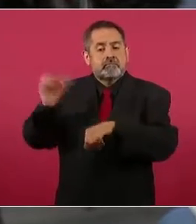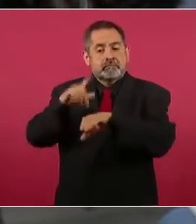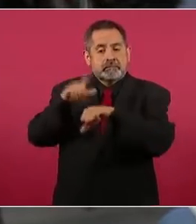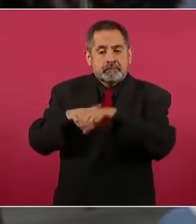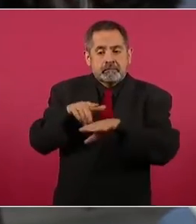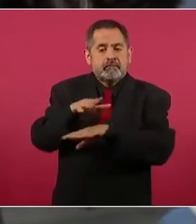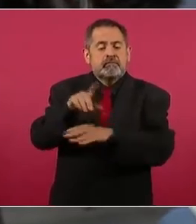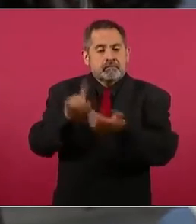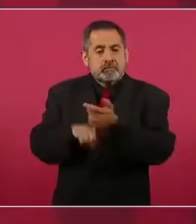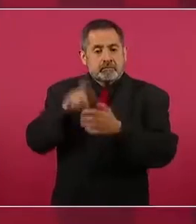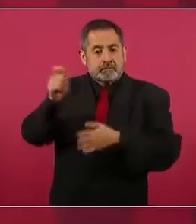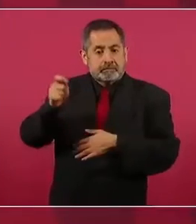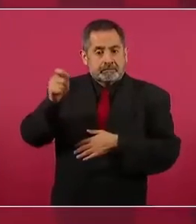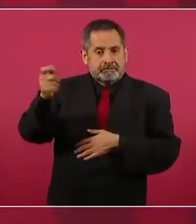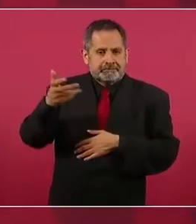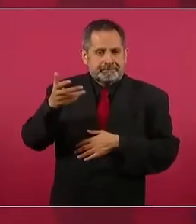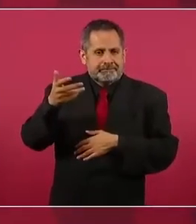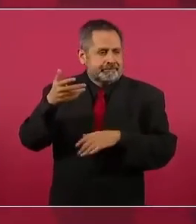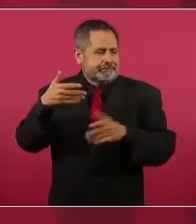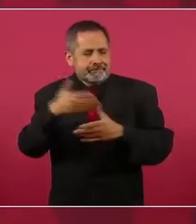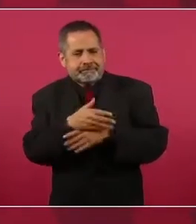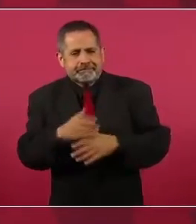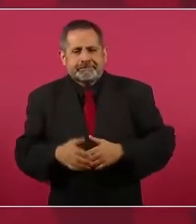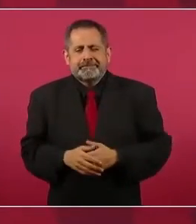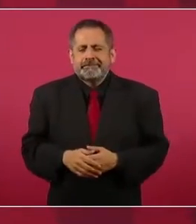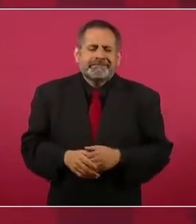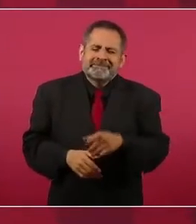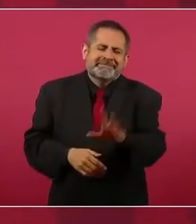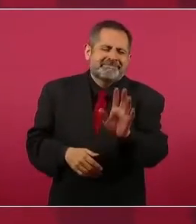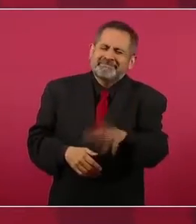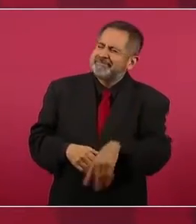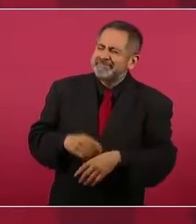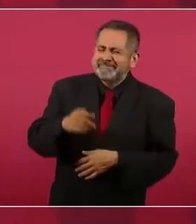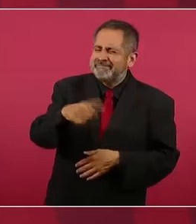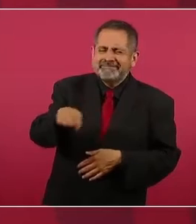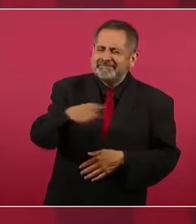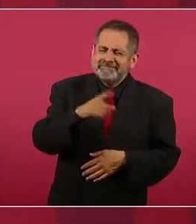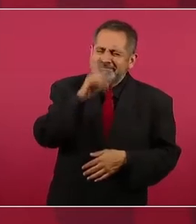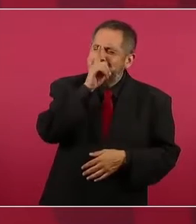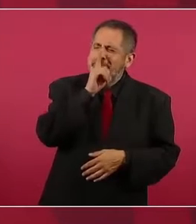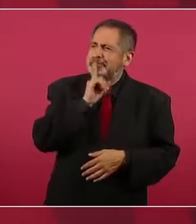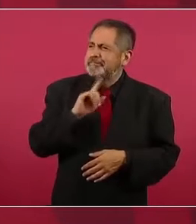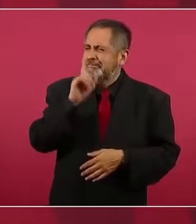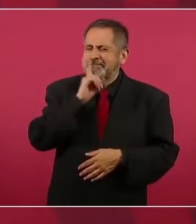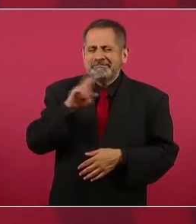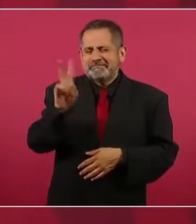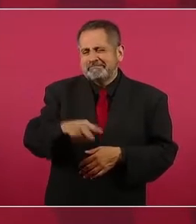torno a esta intervención o no? Porque eso es mentira, eso no es cierto.